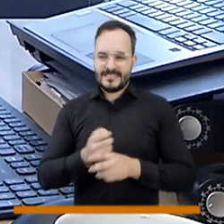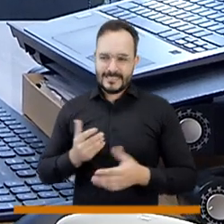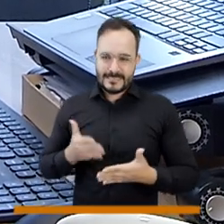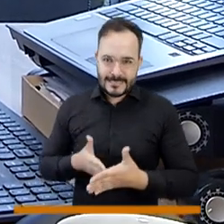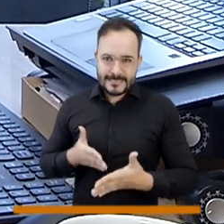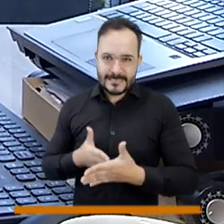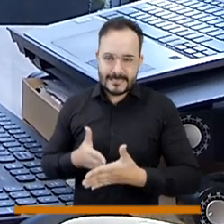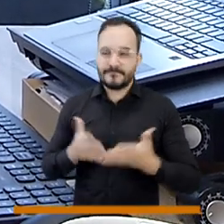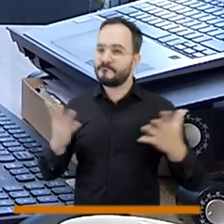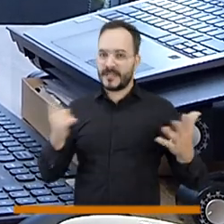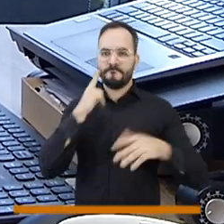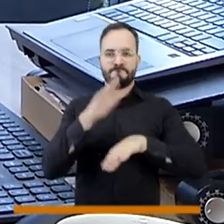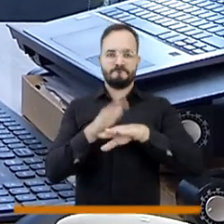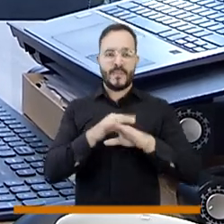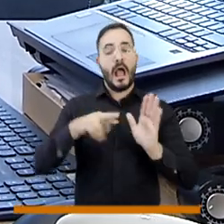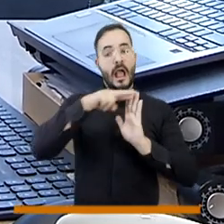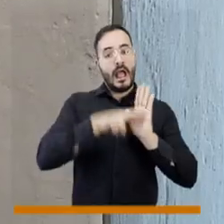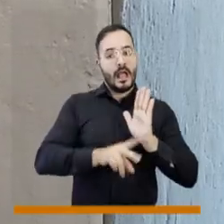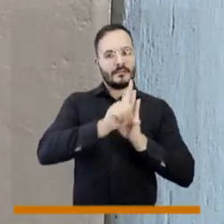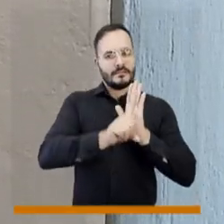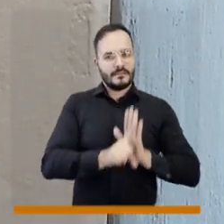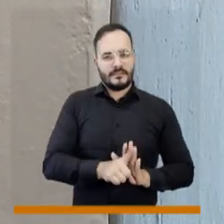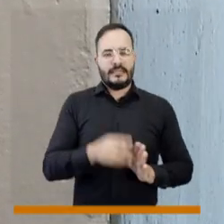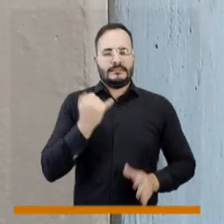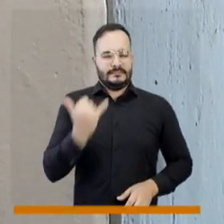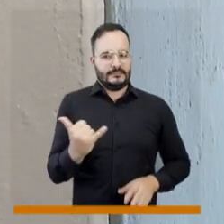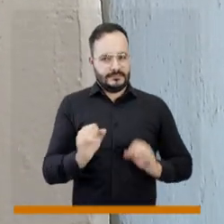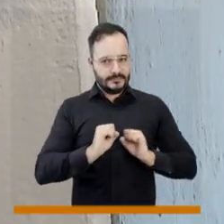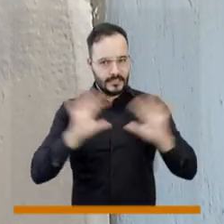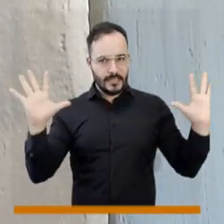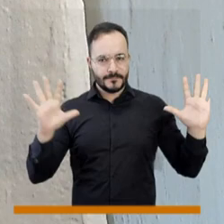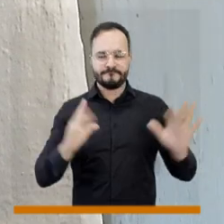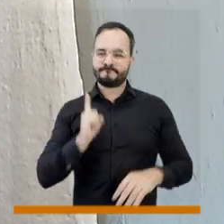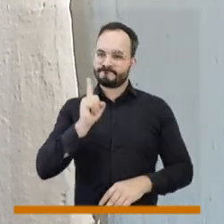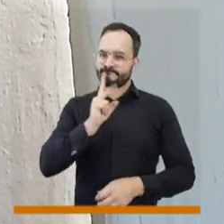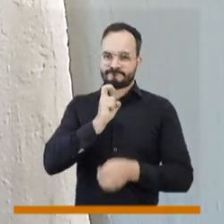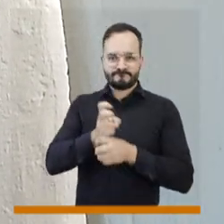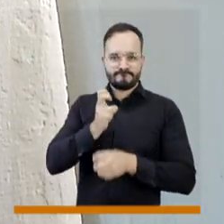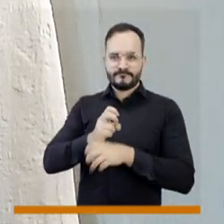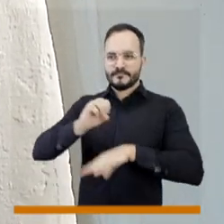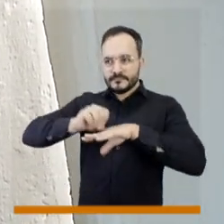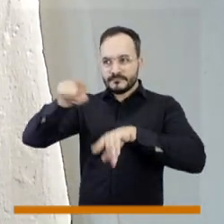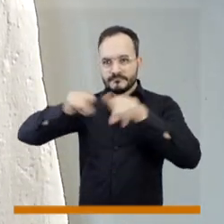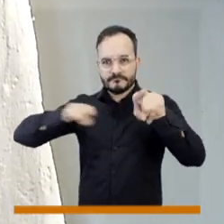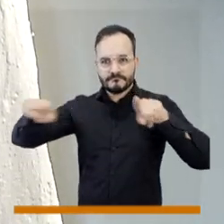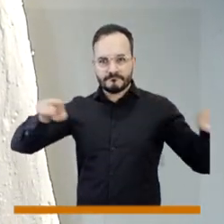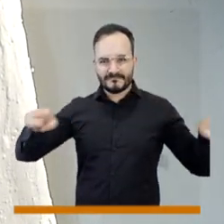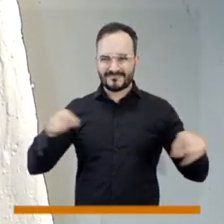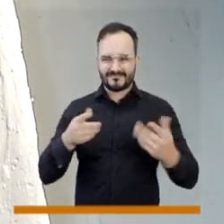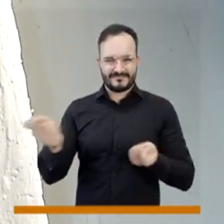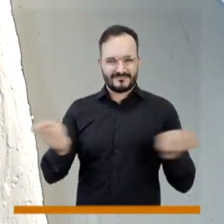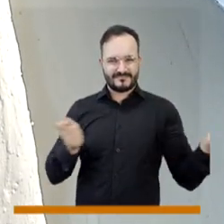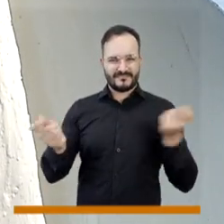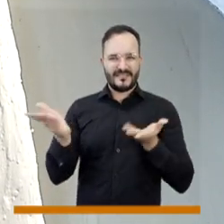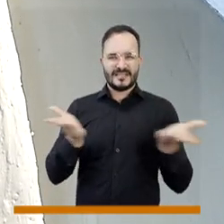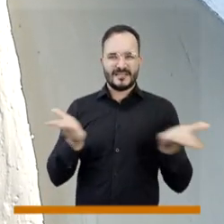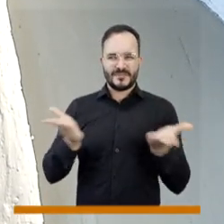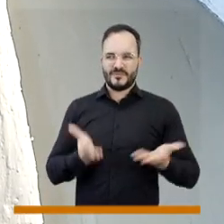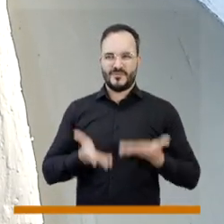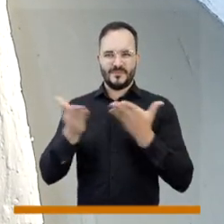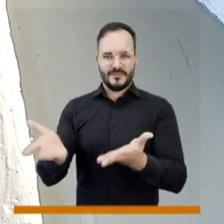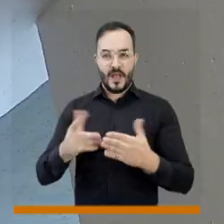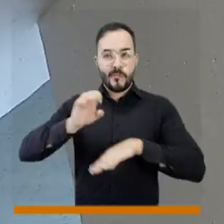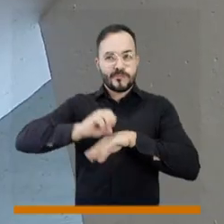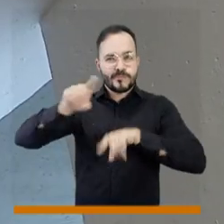porque si bien existe una regulación es difícil que los operadores de red y los entes que ejercen esa regulación